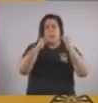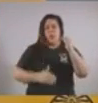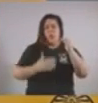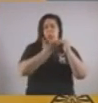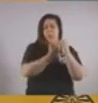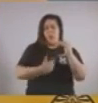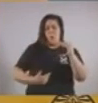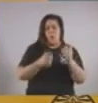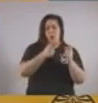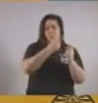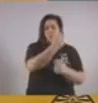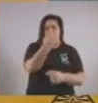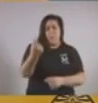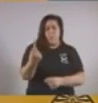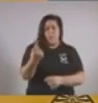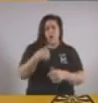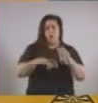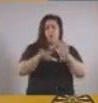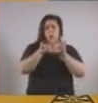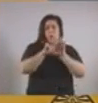y eso no lo puede alterar una ley.